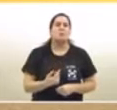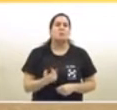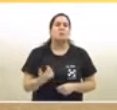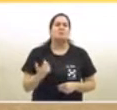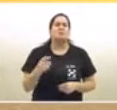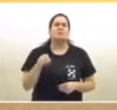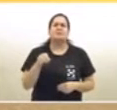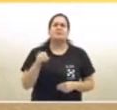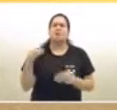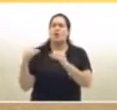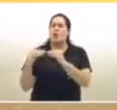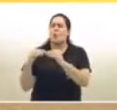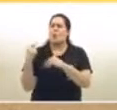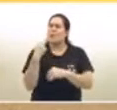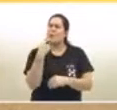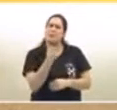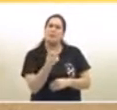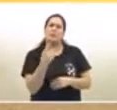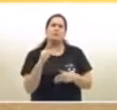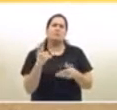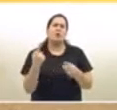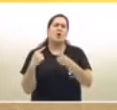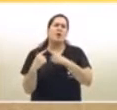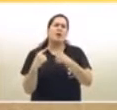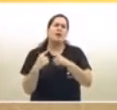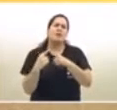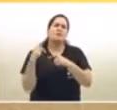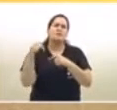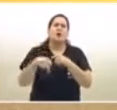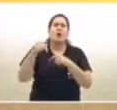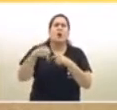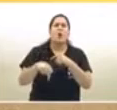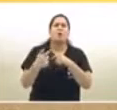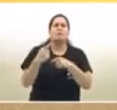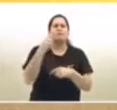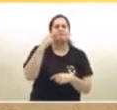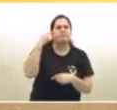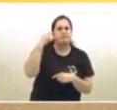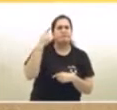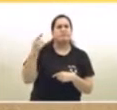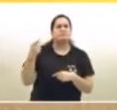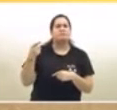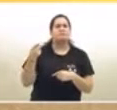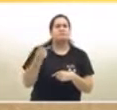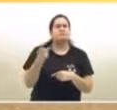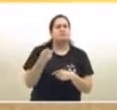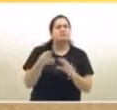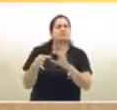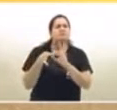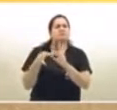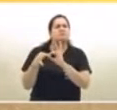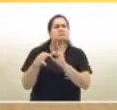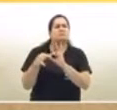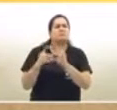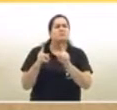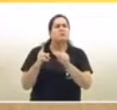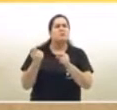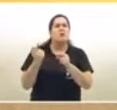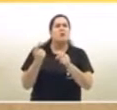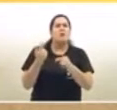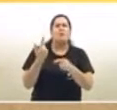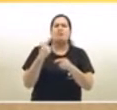que dijo mi colega. ¿Cuál es la relación hoy por hoy con el presidente Alberto Fernández, teniendo en cuenta que trascendió una